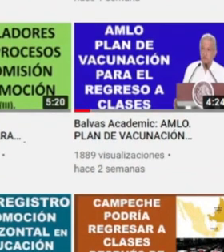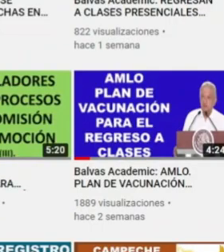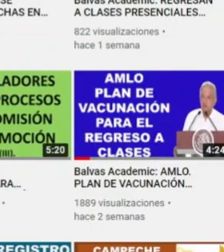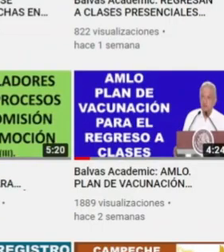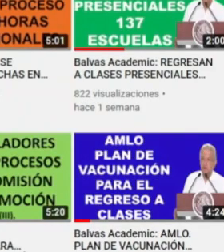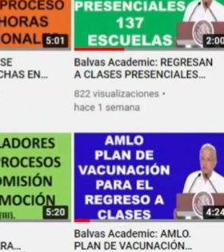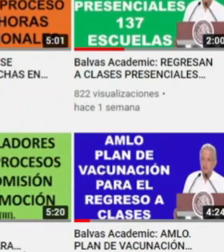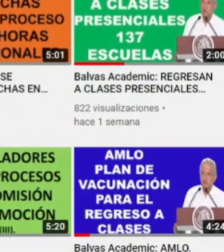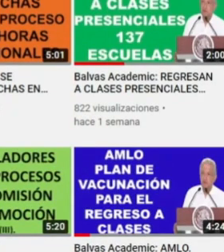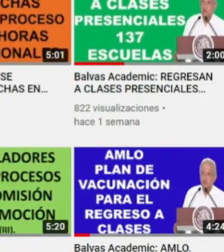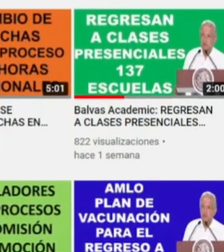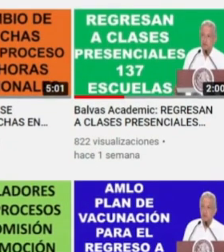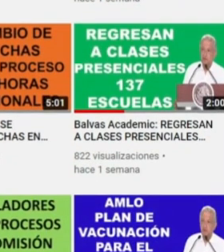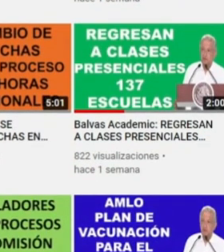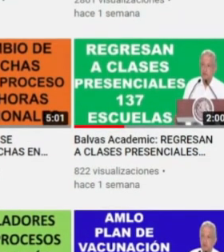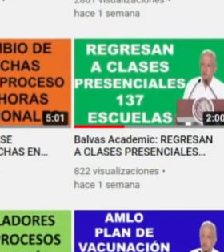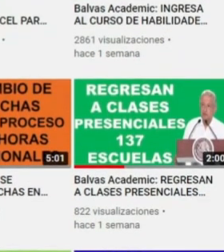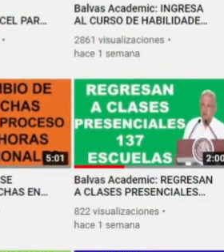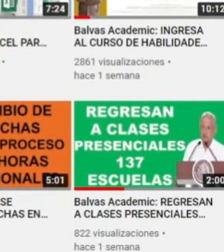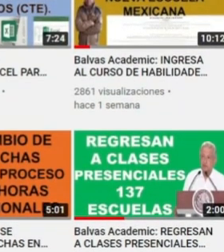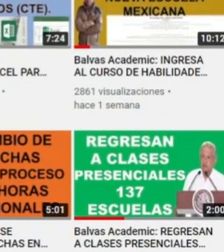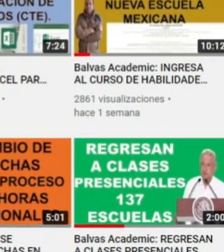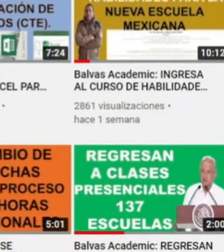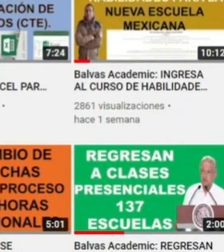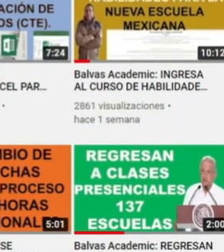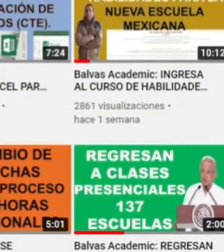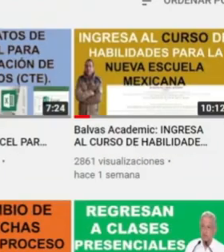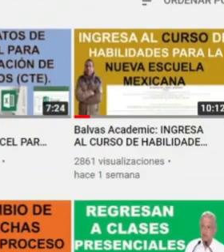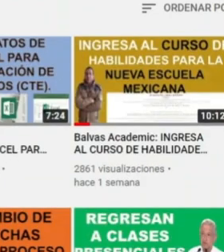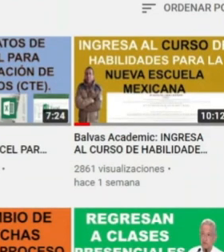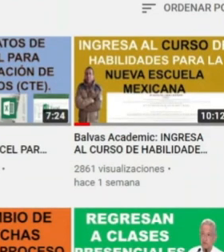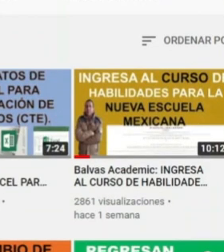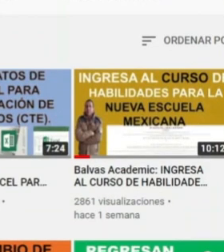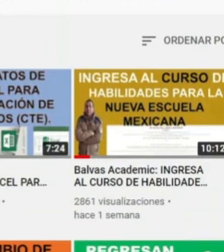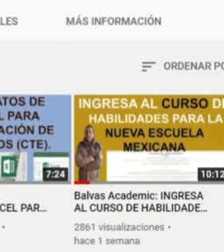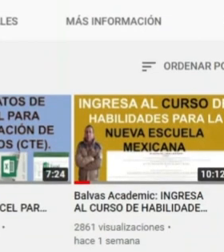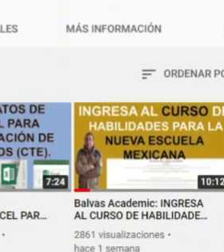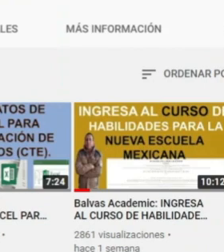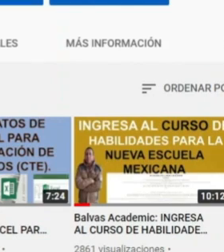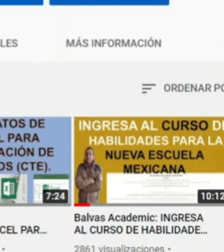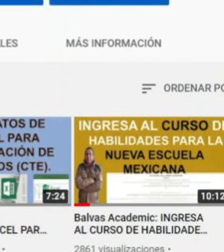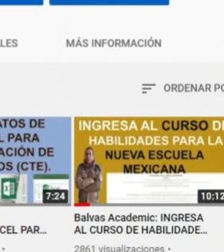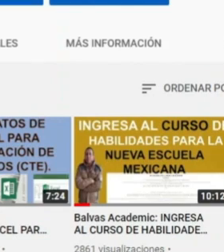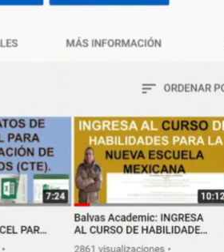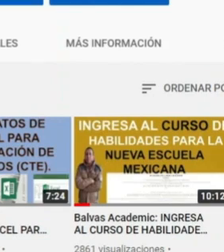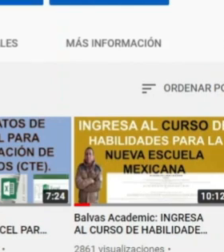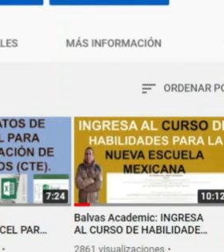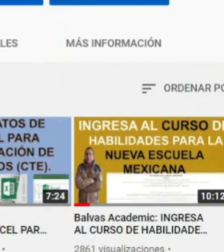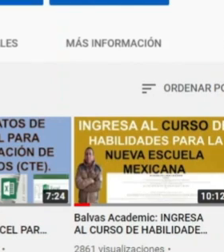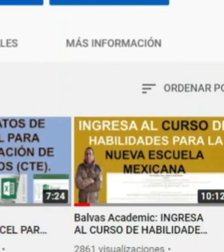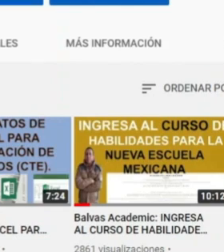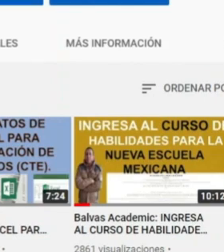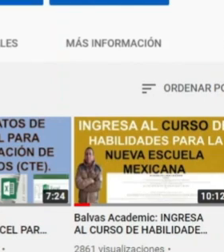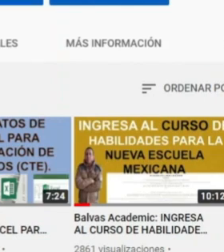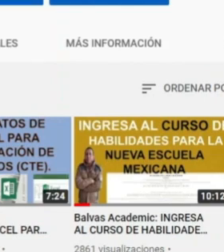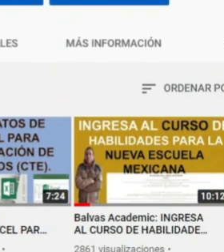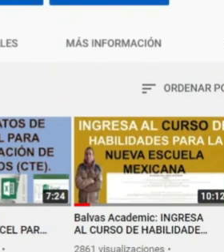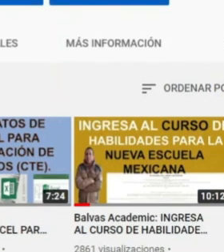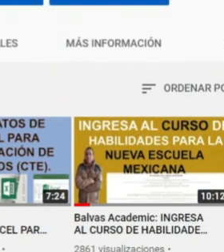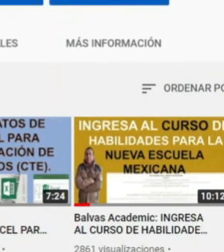Y comparte este video para que llegue a más personas. Y no lo olvides, nos seguimos acompañando en este camino.